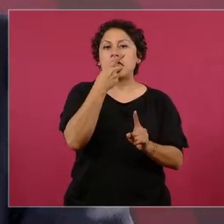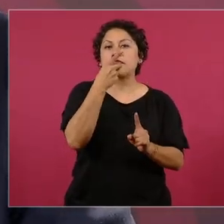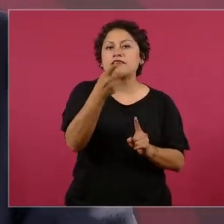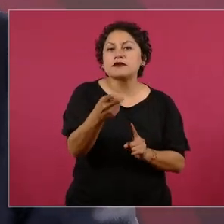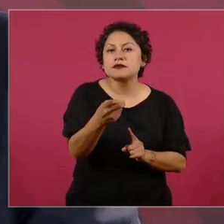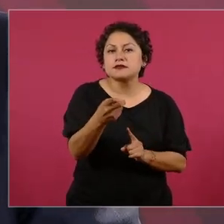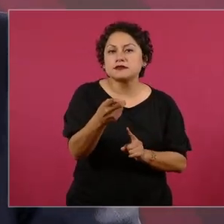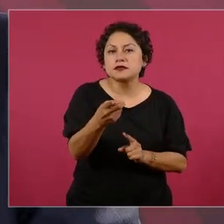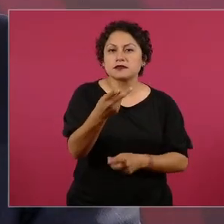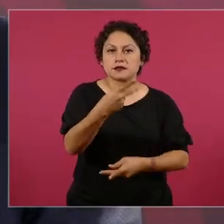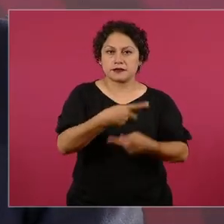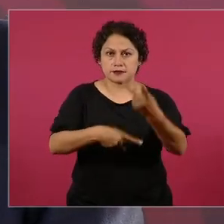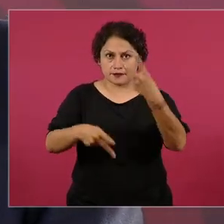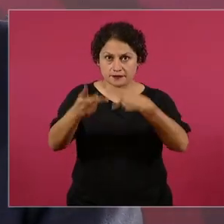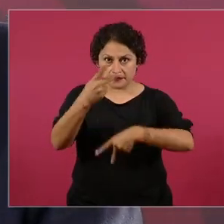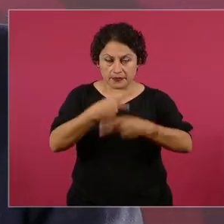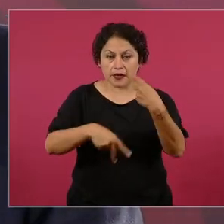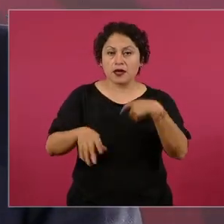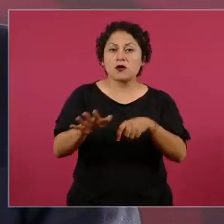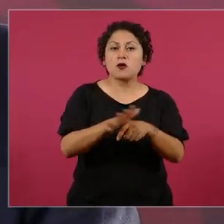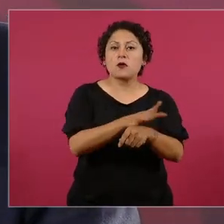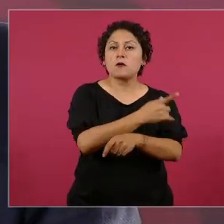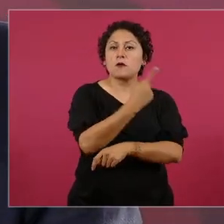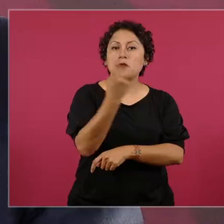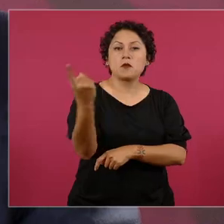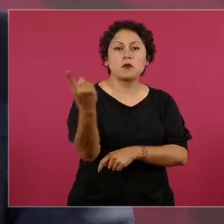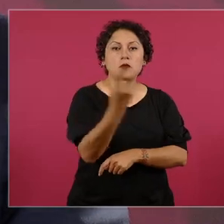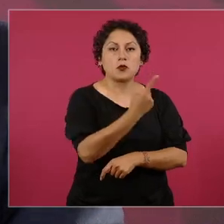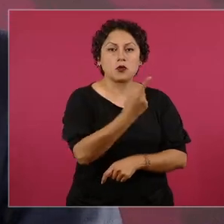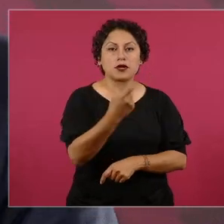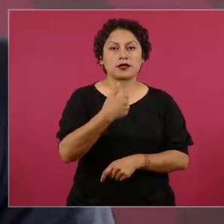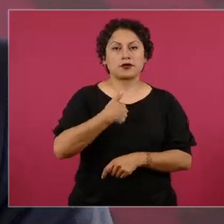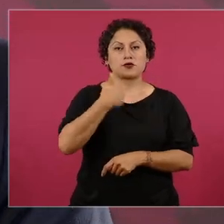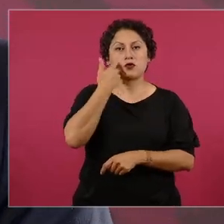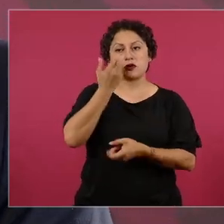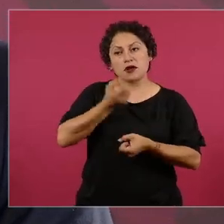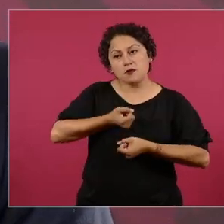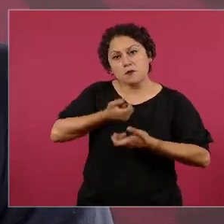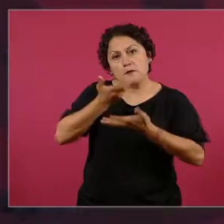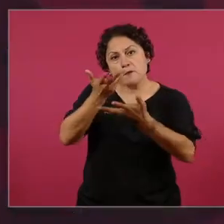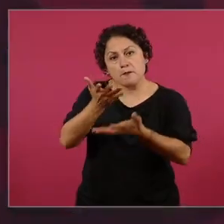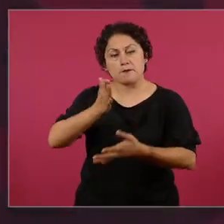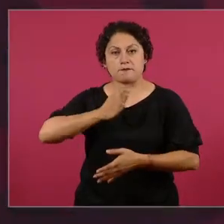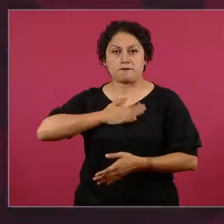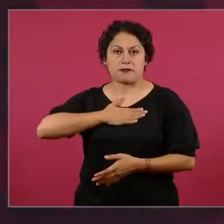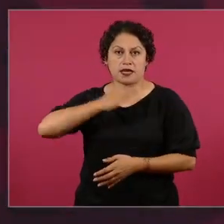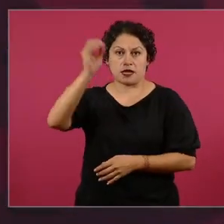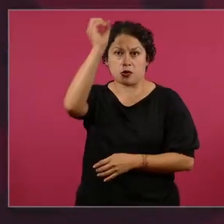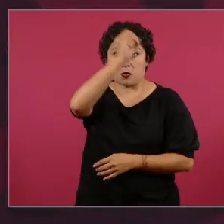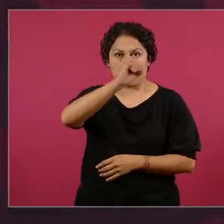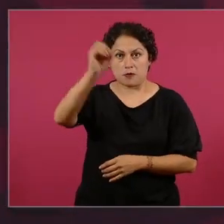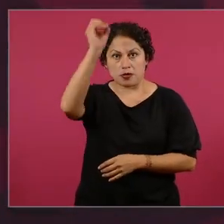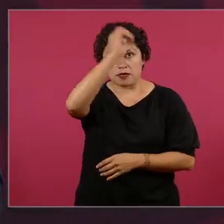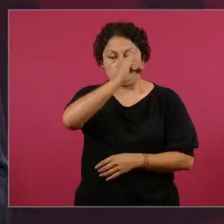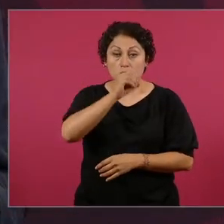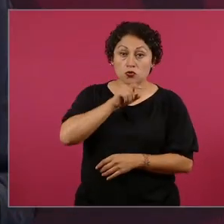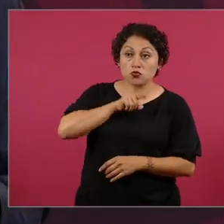darle mi opinión de que no debe